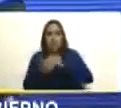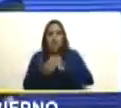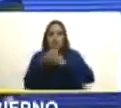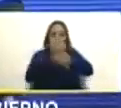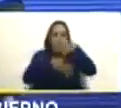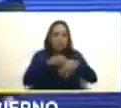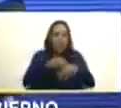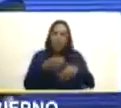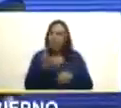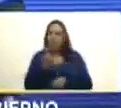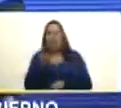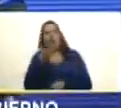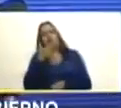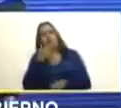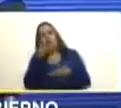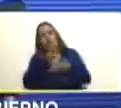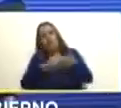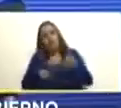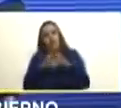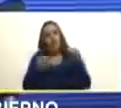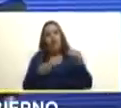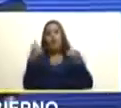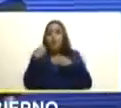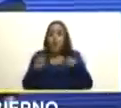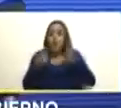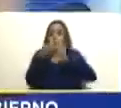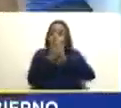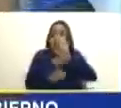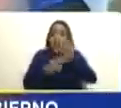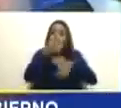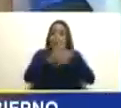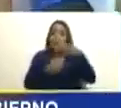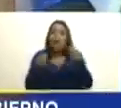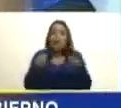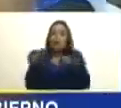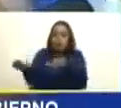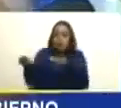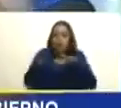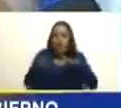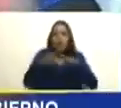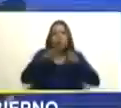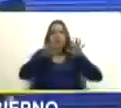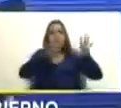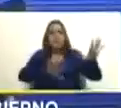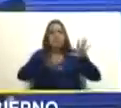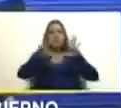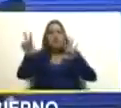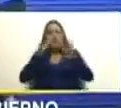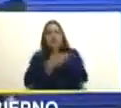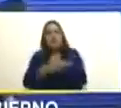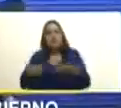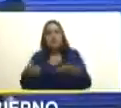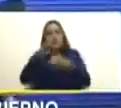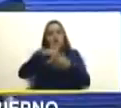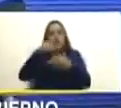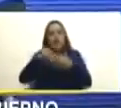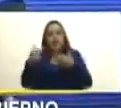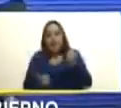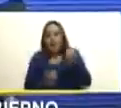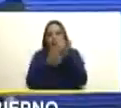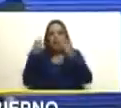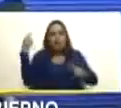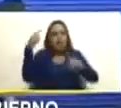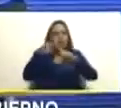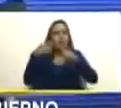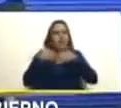aburrir leyéndole todo esto donde explica cómo recibieron 18 millones de dólares de financiamiento directo de la